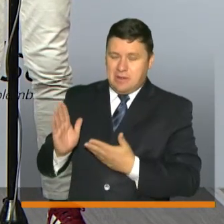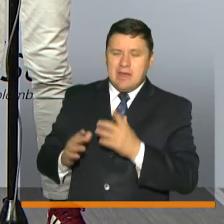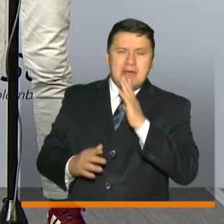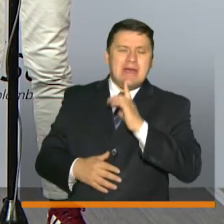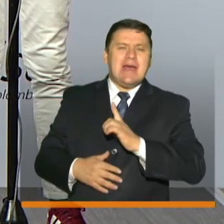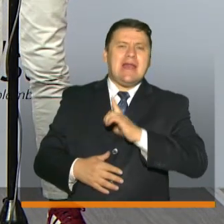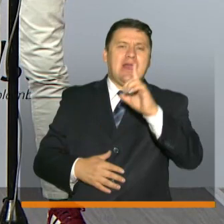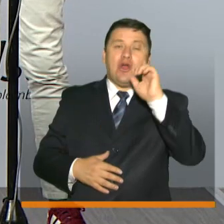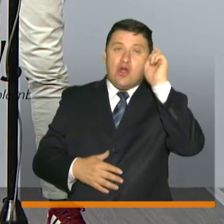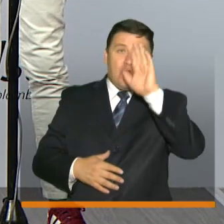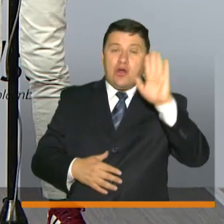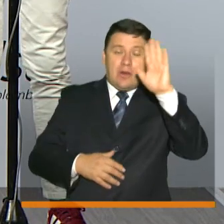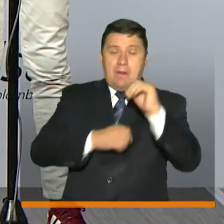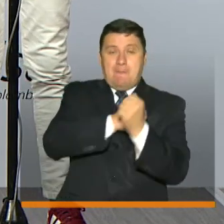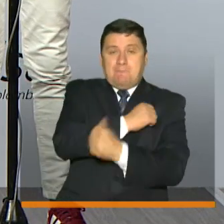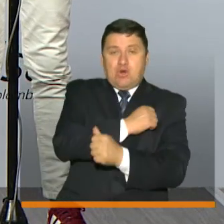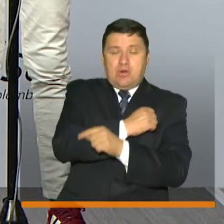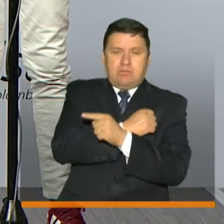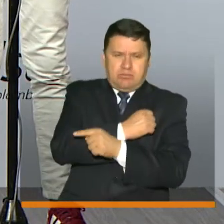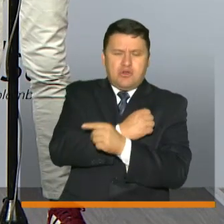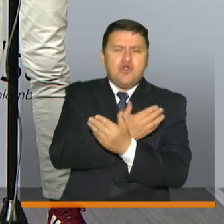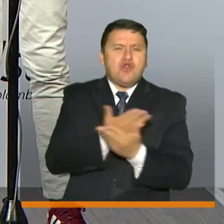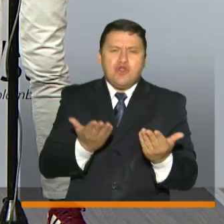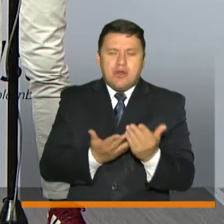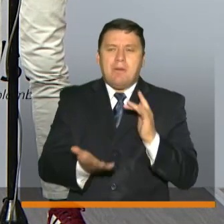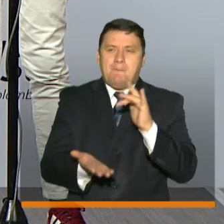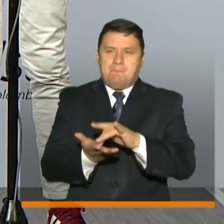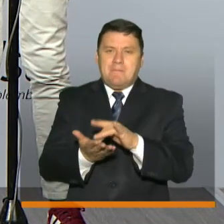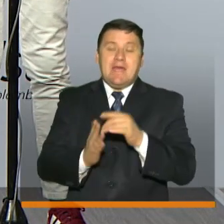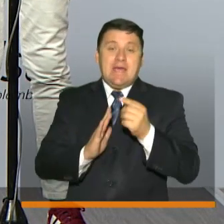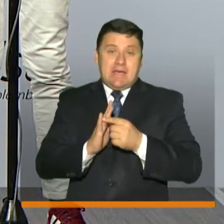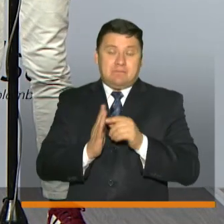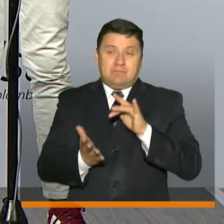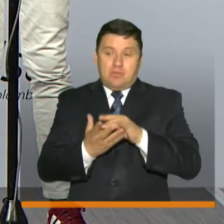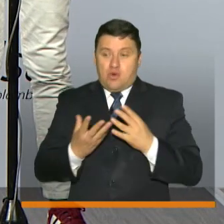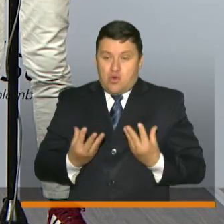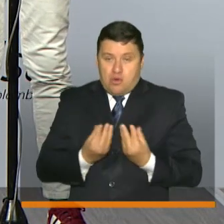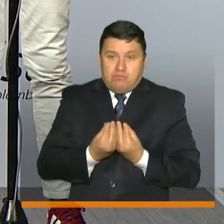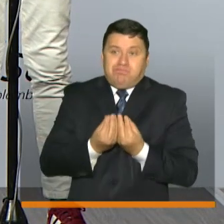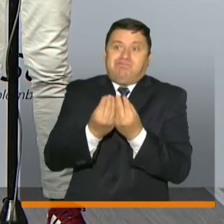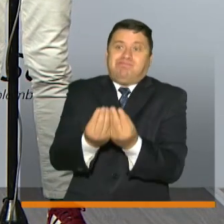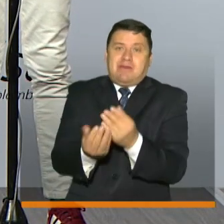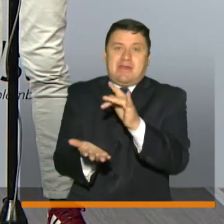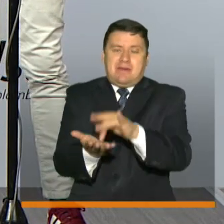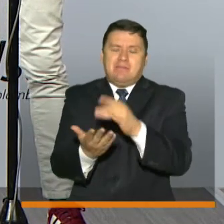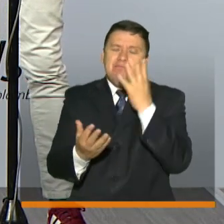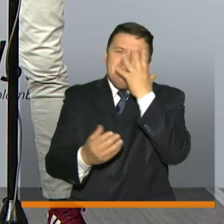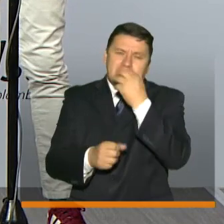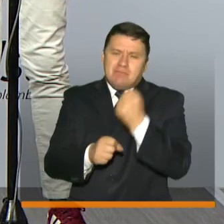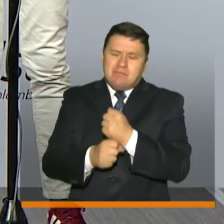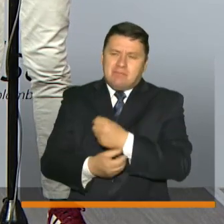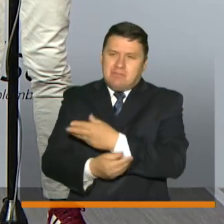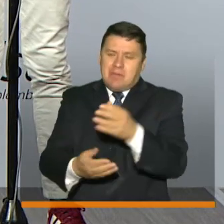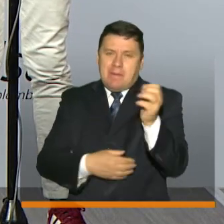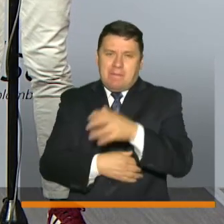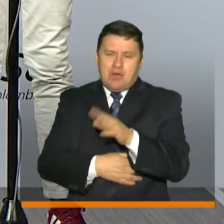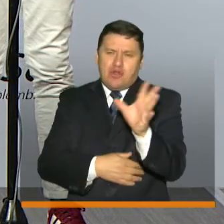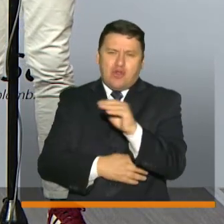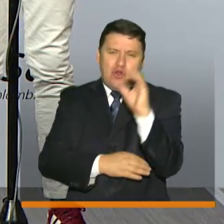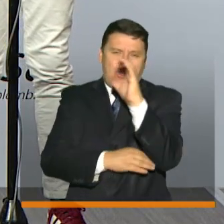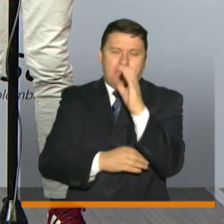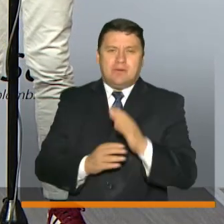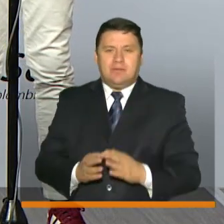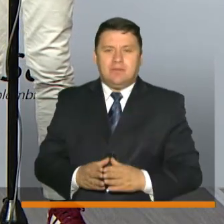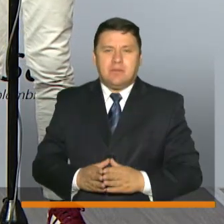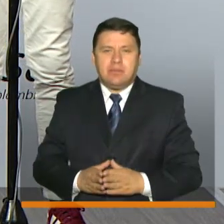lidera nuestro gobernador del departamento Boyacá en donde también estuvo nuestra primera ama y todo su equipo haciendo esa labor maravillosa de entregar esos mercados para todos los